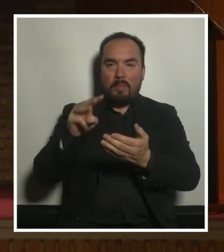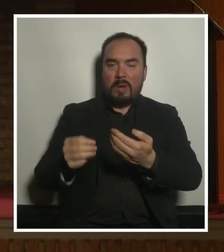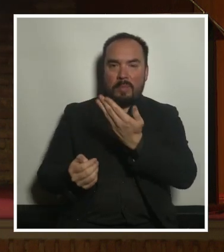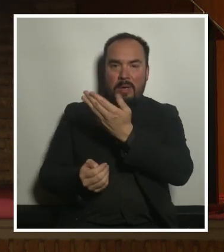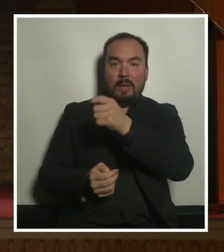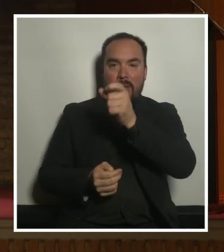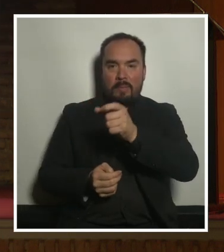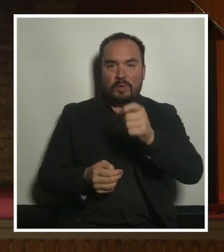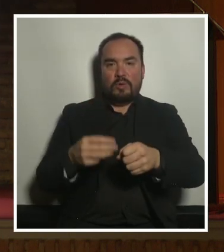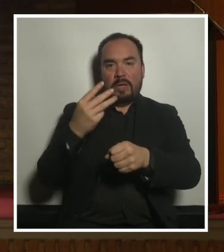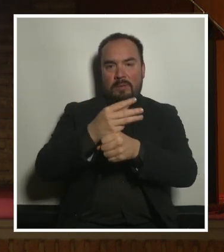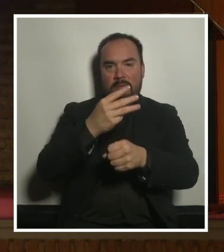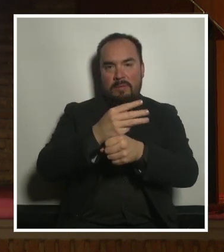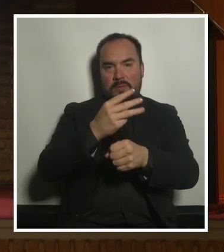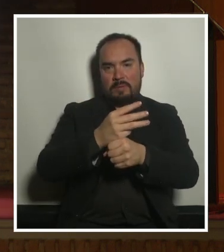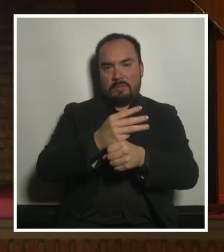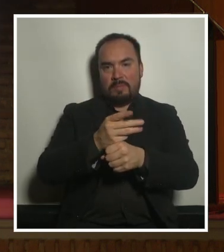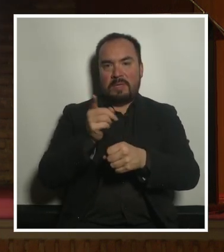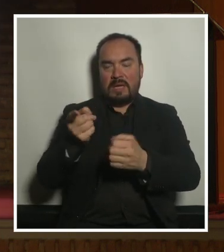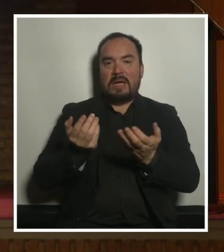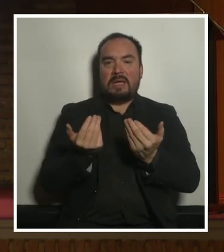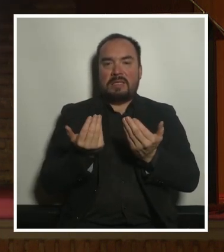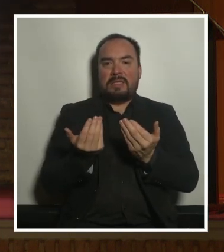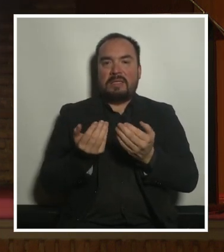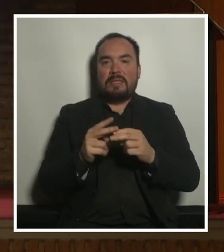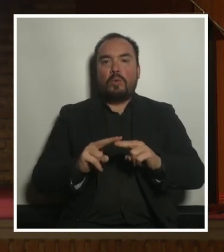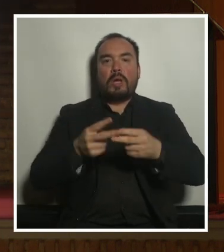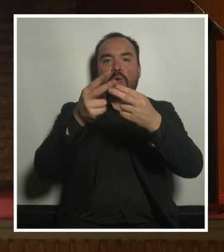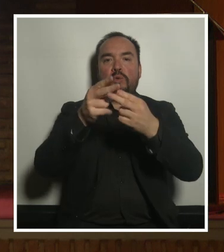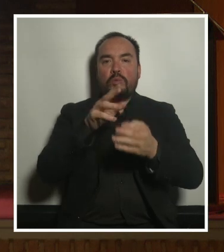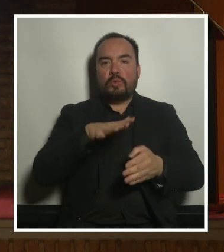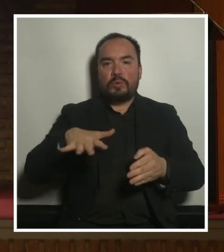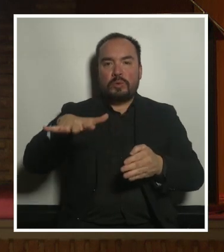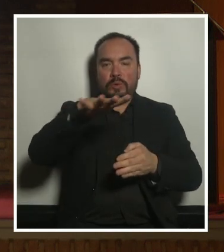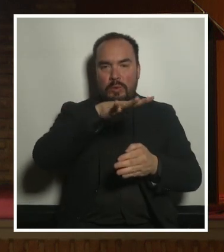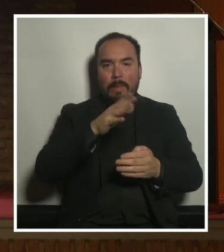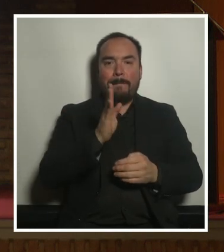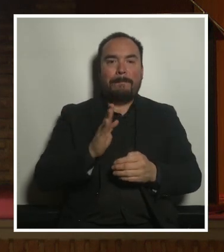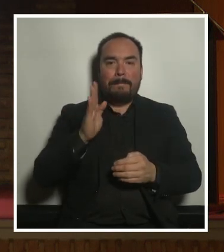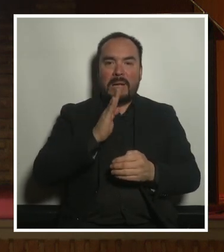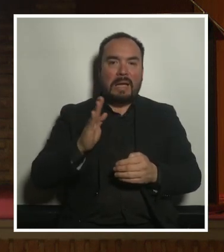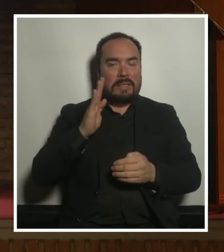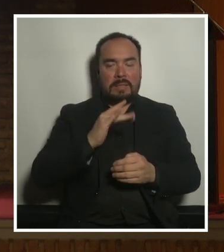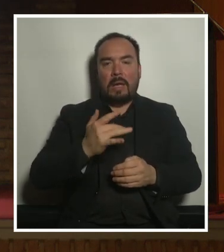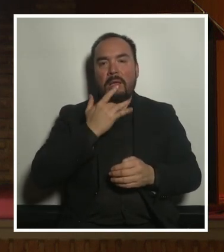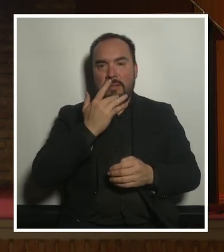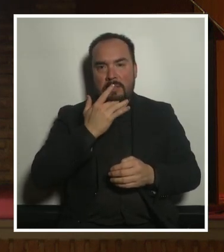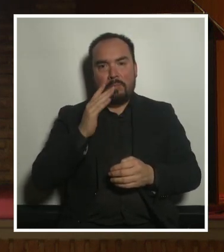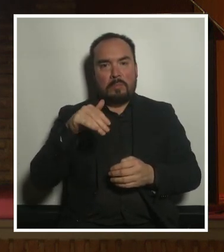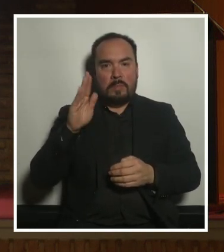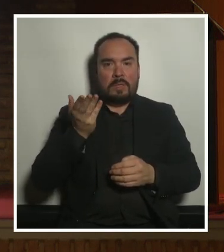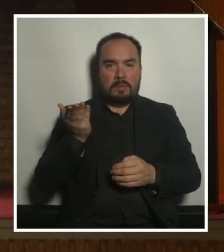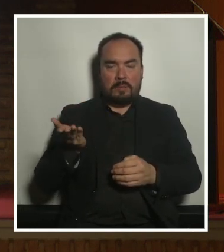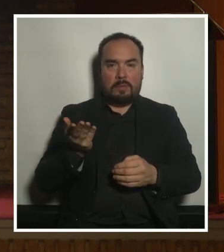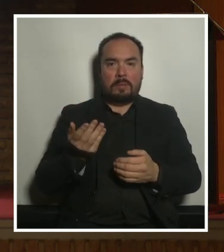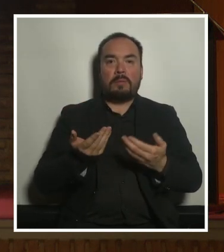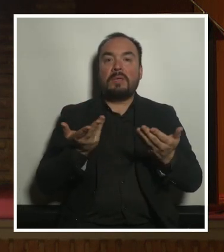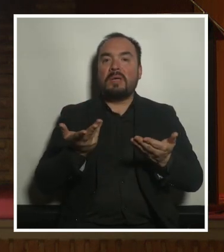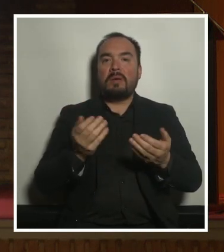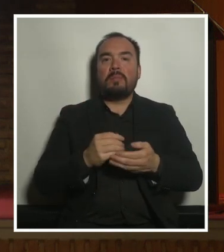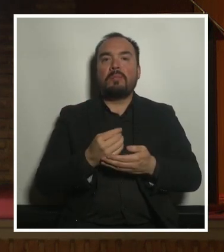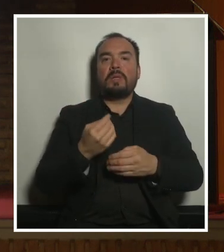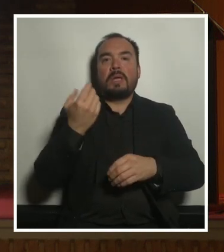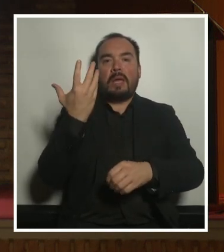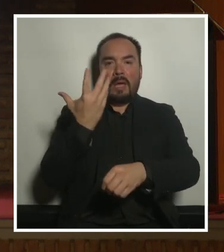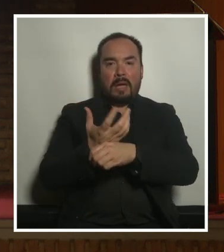que necesitan una infraestructura urbana básica muy básica que es como tener un banco